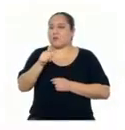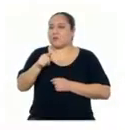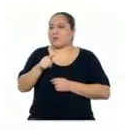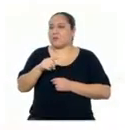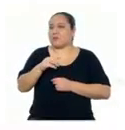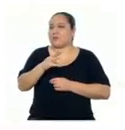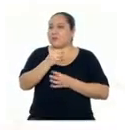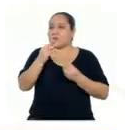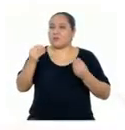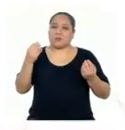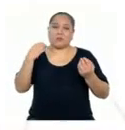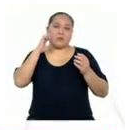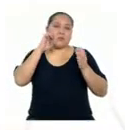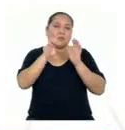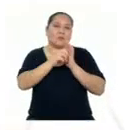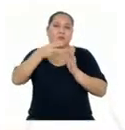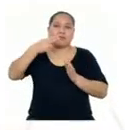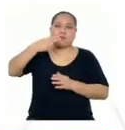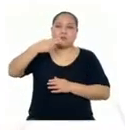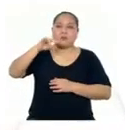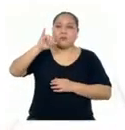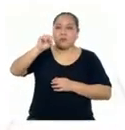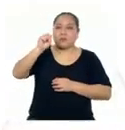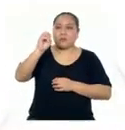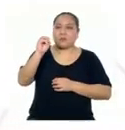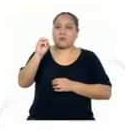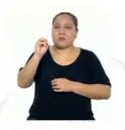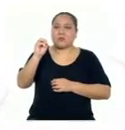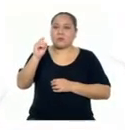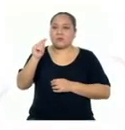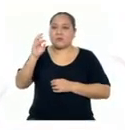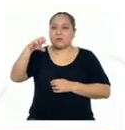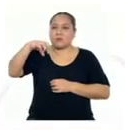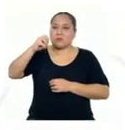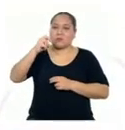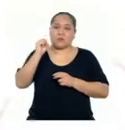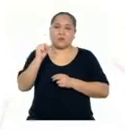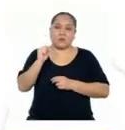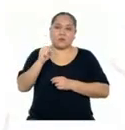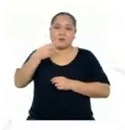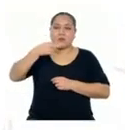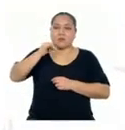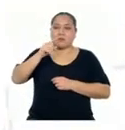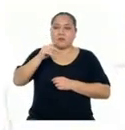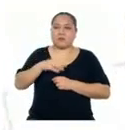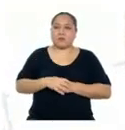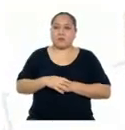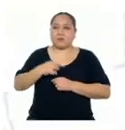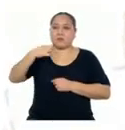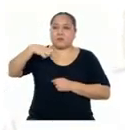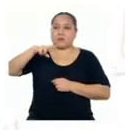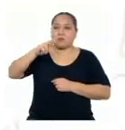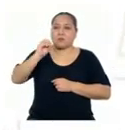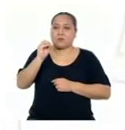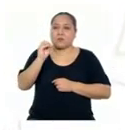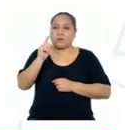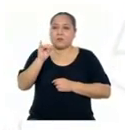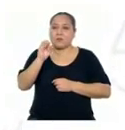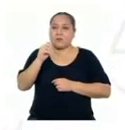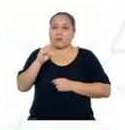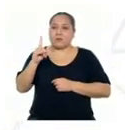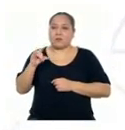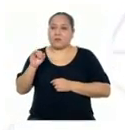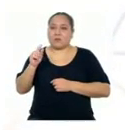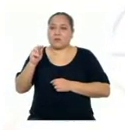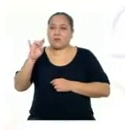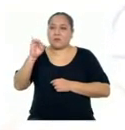Por ejemplo, los tres isótopos del hidrógeno tienen nombres especiales Protio para el hidrógeno 1, deuterio